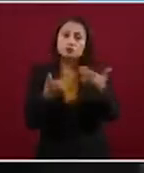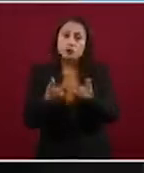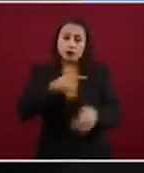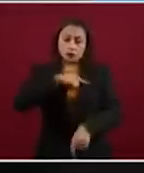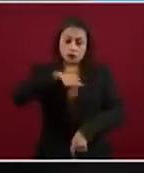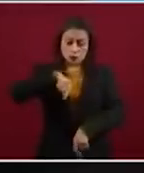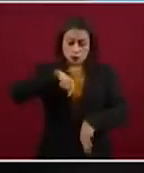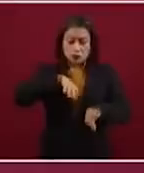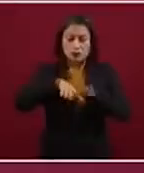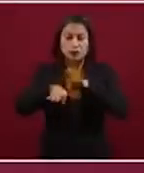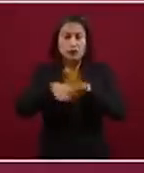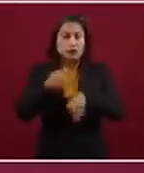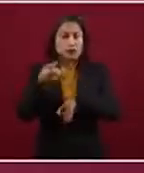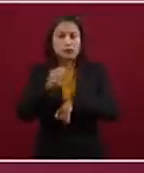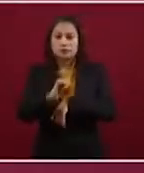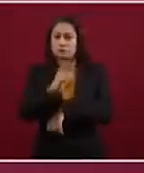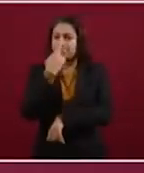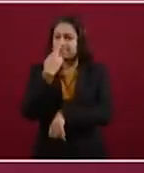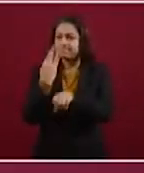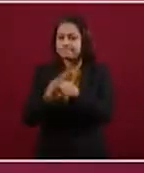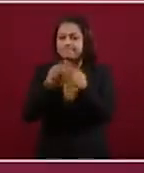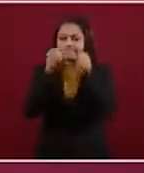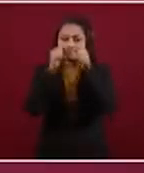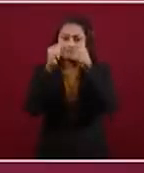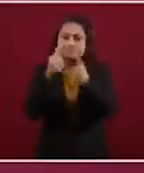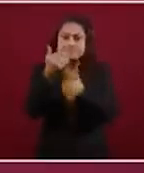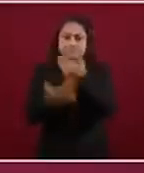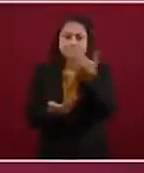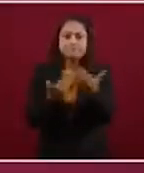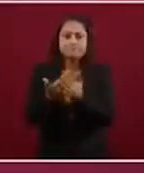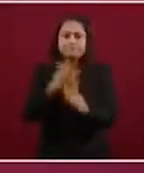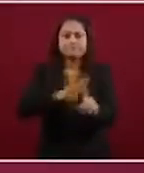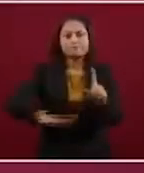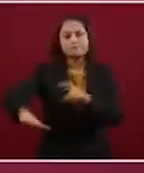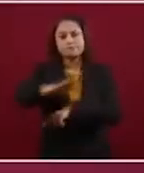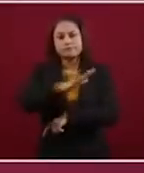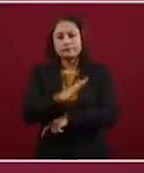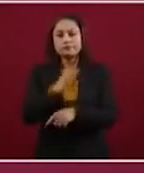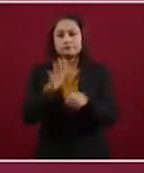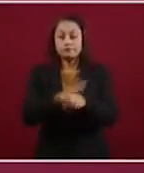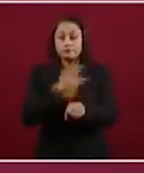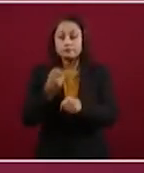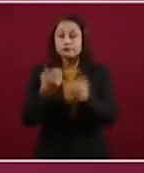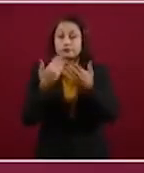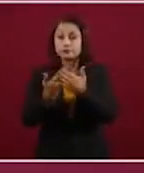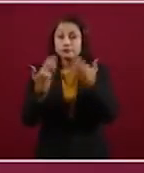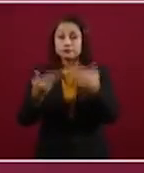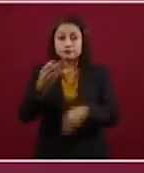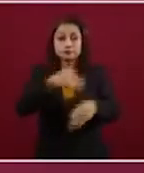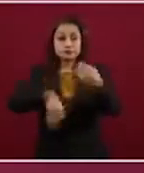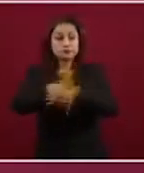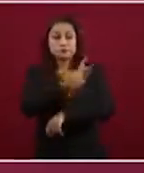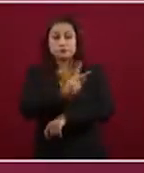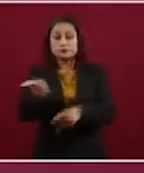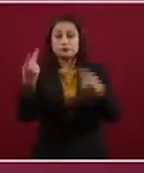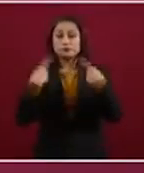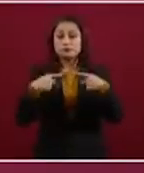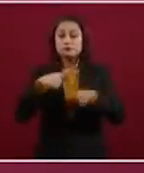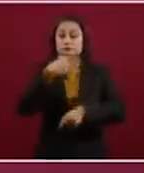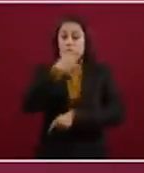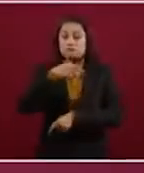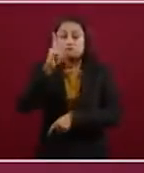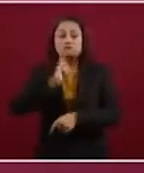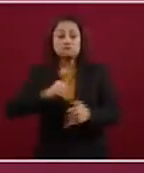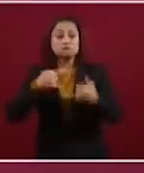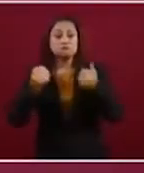De modo que la sociedad lo que puede identificar, en particular las jóvenes, los jóvenes pueden identificar que tienen un gobierno